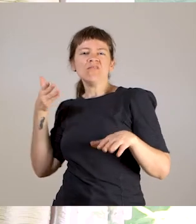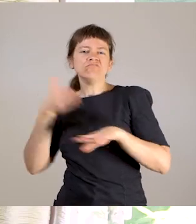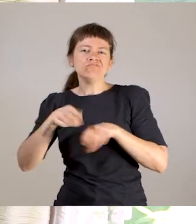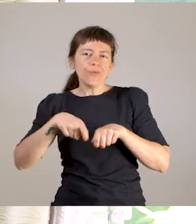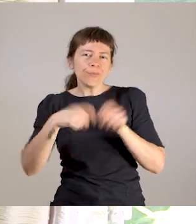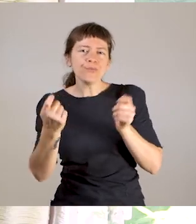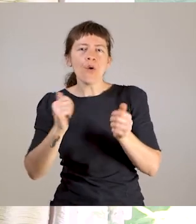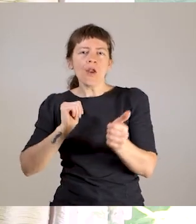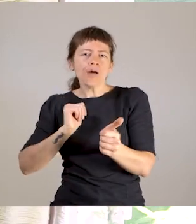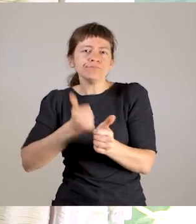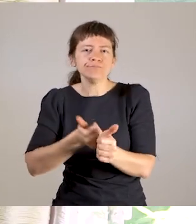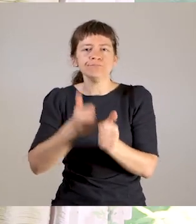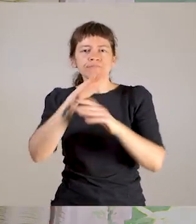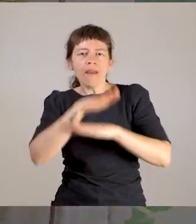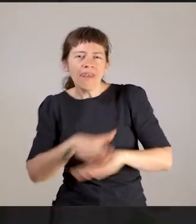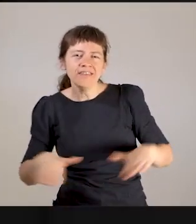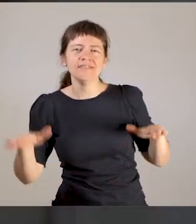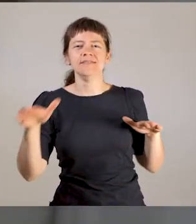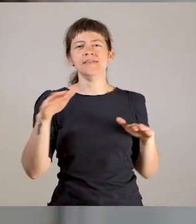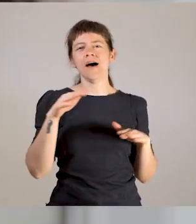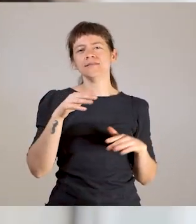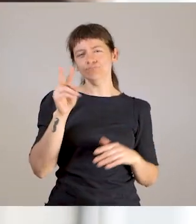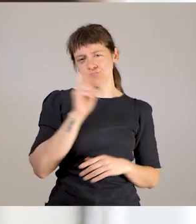mujeres, de las niñeces indígenas, ¿no?